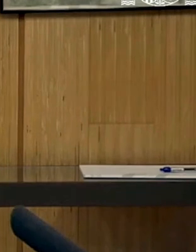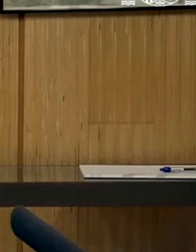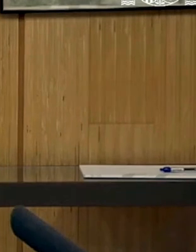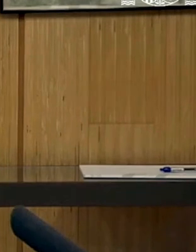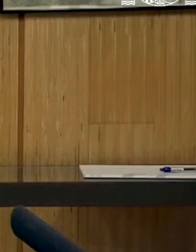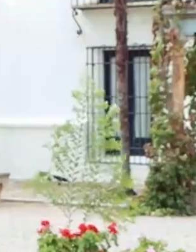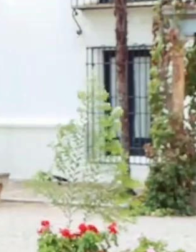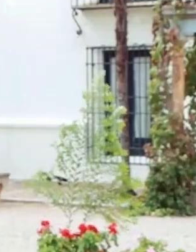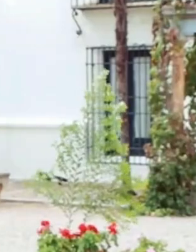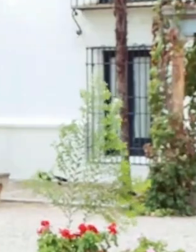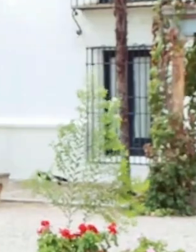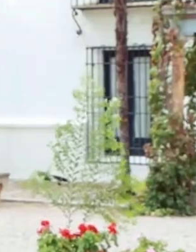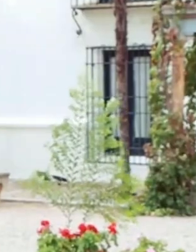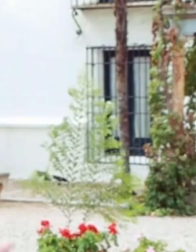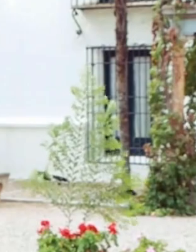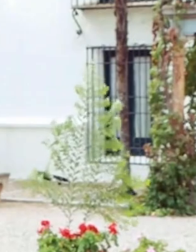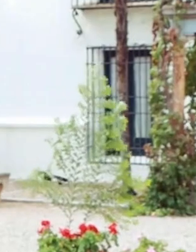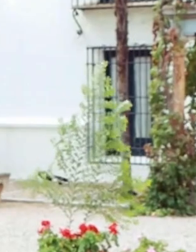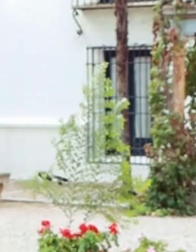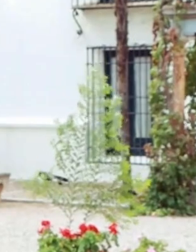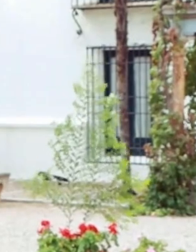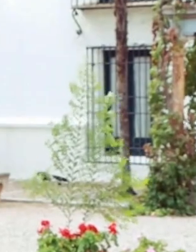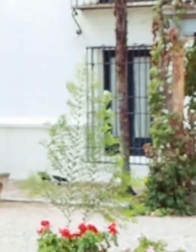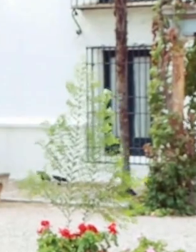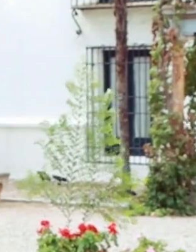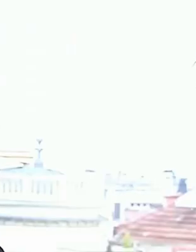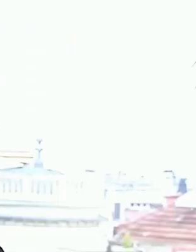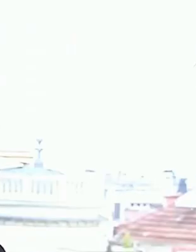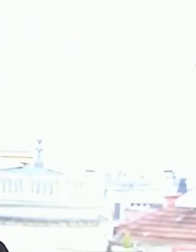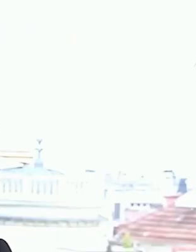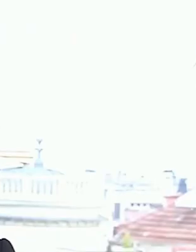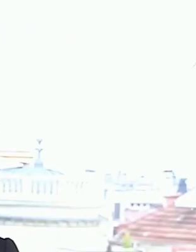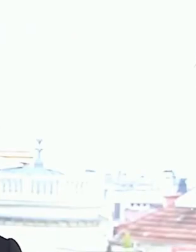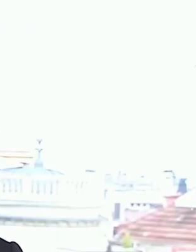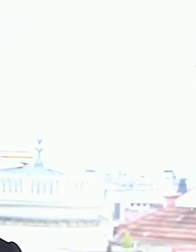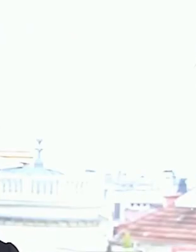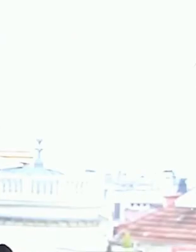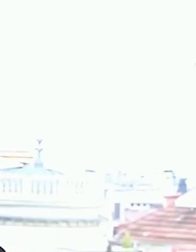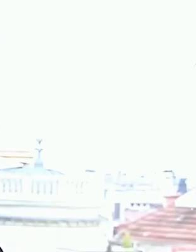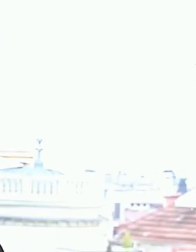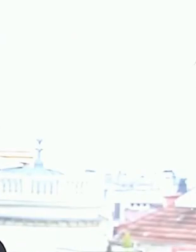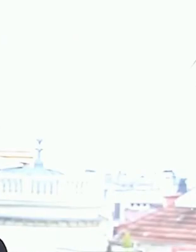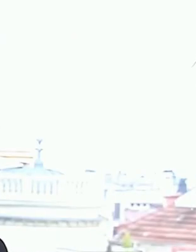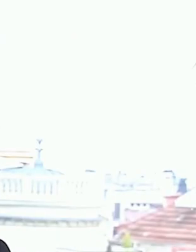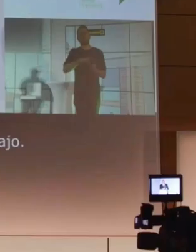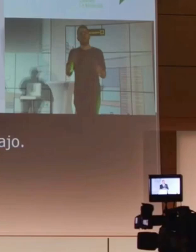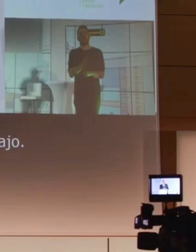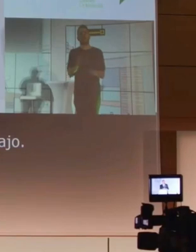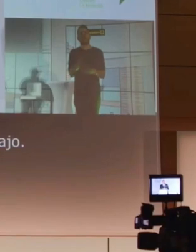sin ninguna barrera. Otras personalidades, como Emiliano García Page y Pablo Casado, también enviaron sus saludos.